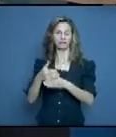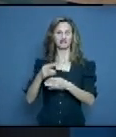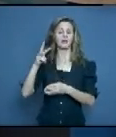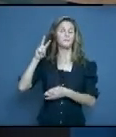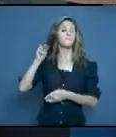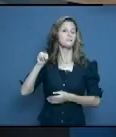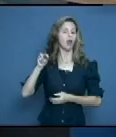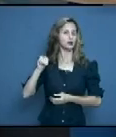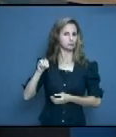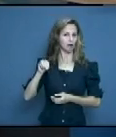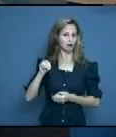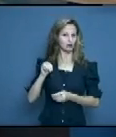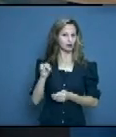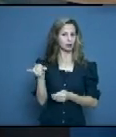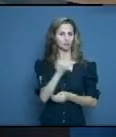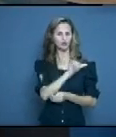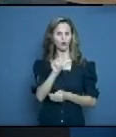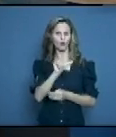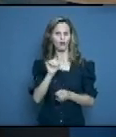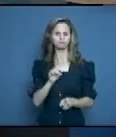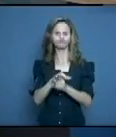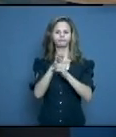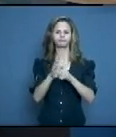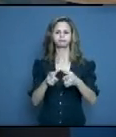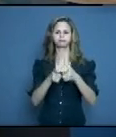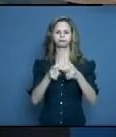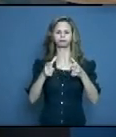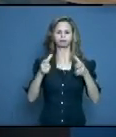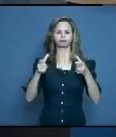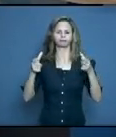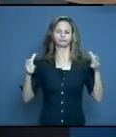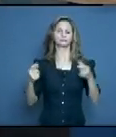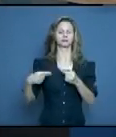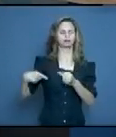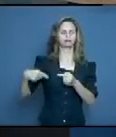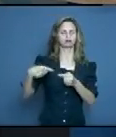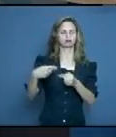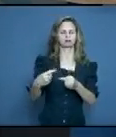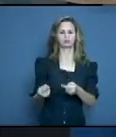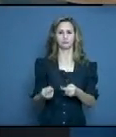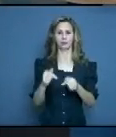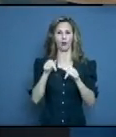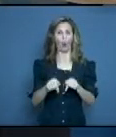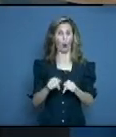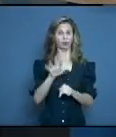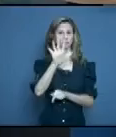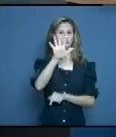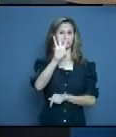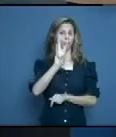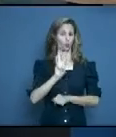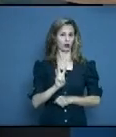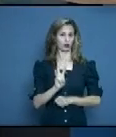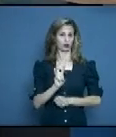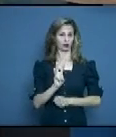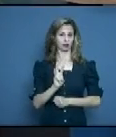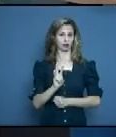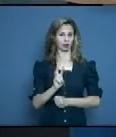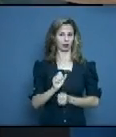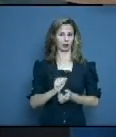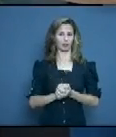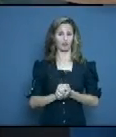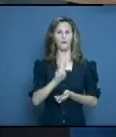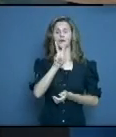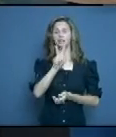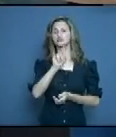subiendo la cantidad de casos reportados en cada una de las jornadas. Hoy, 53. Del área de salud, 26 de